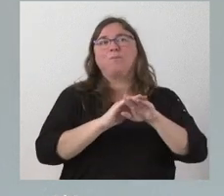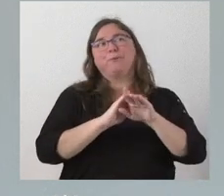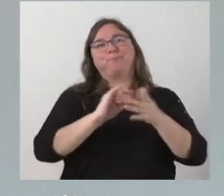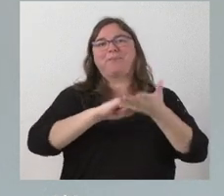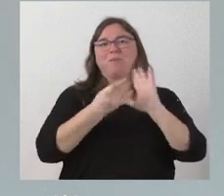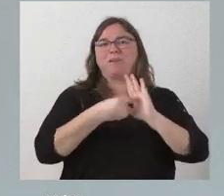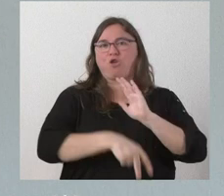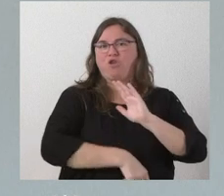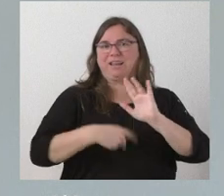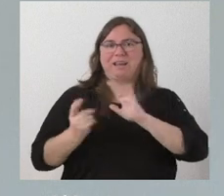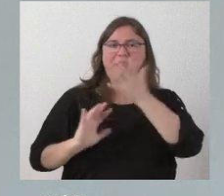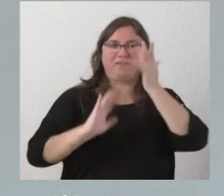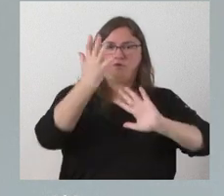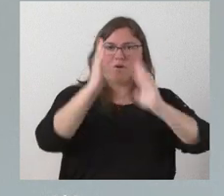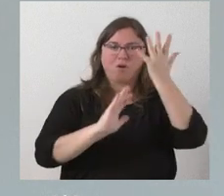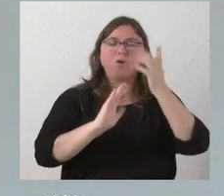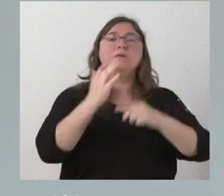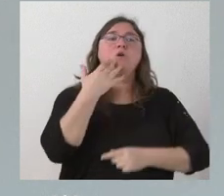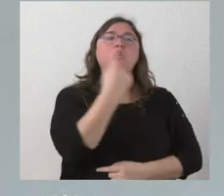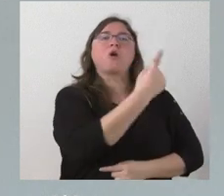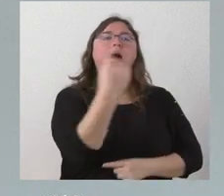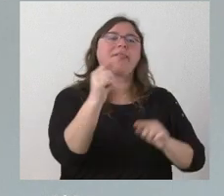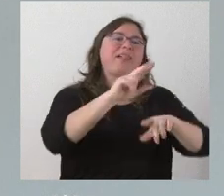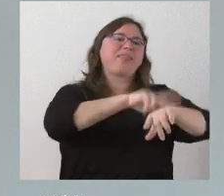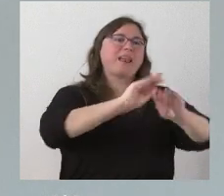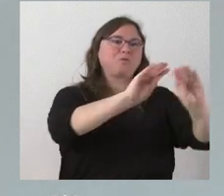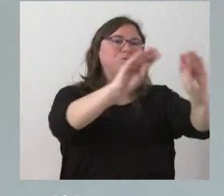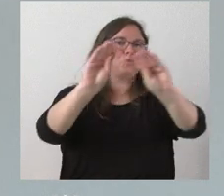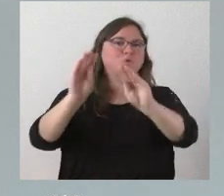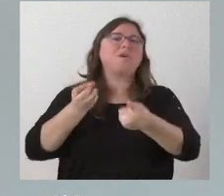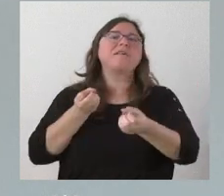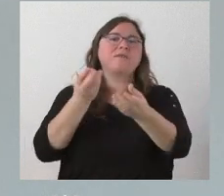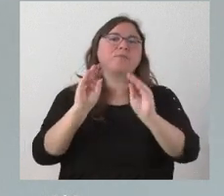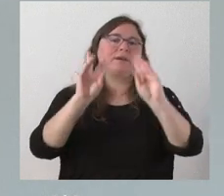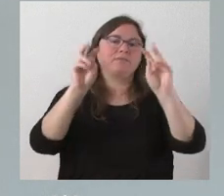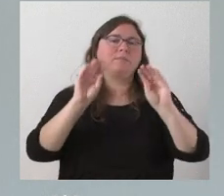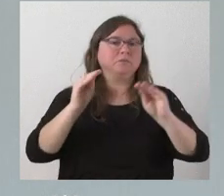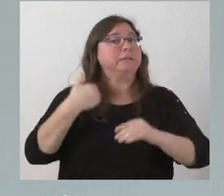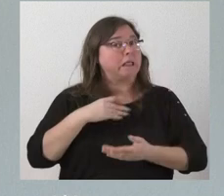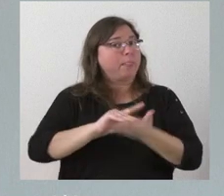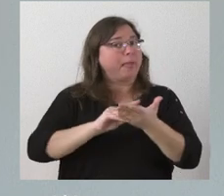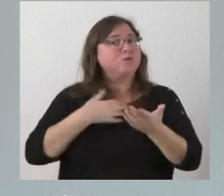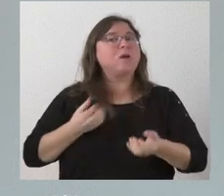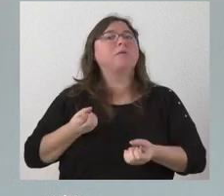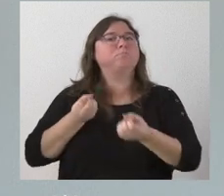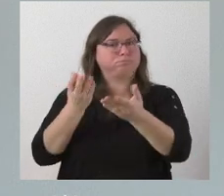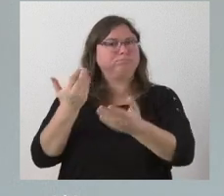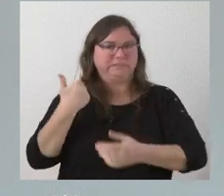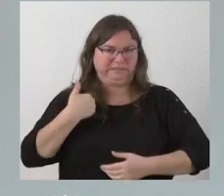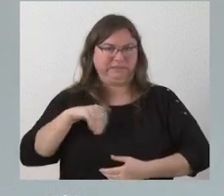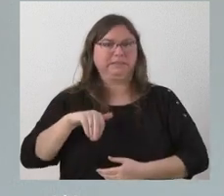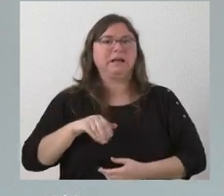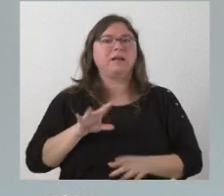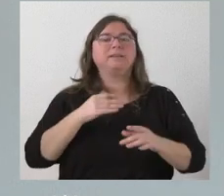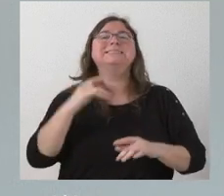general de incendios sí que cada delegación territorial informa sobre estas cuestiones y creo que este dato se informó ayer de la delegación